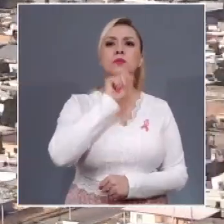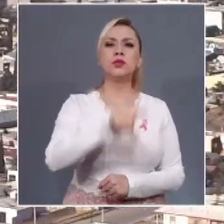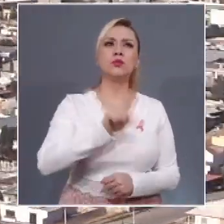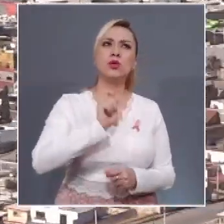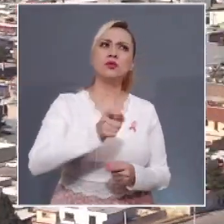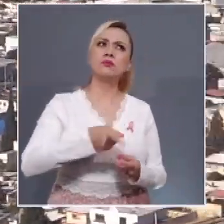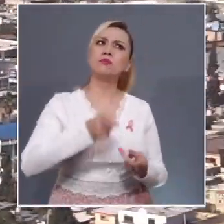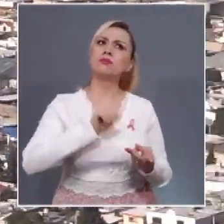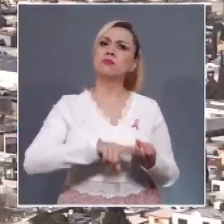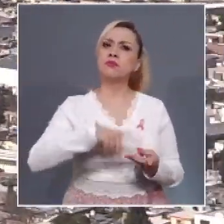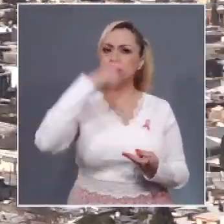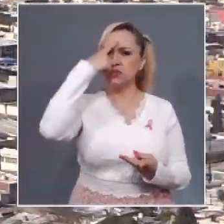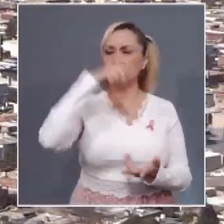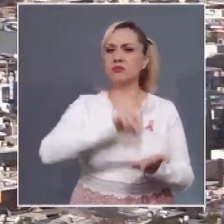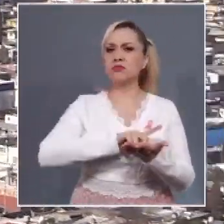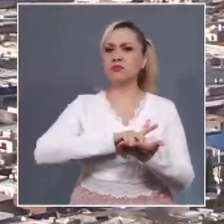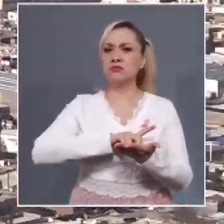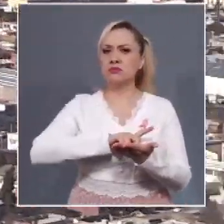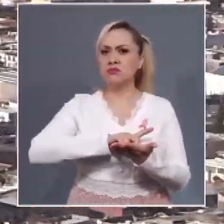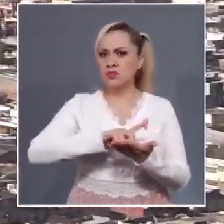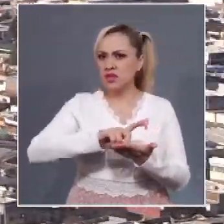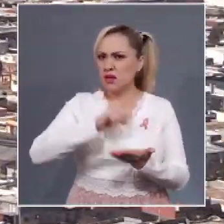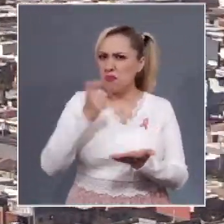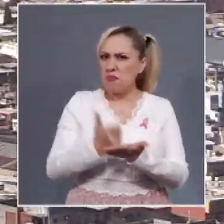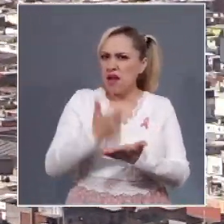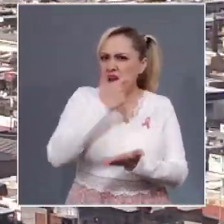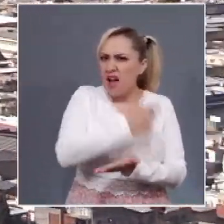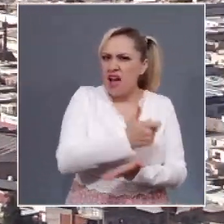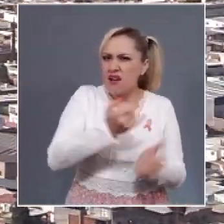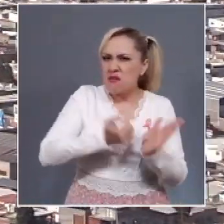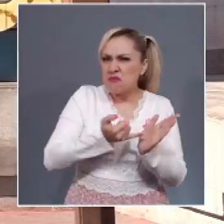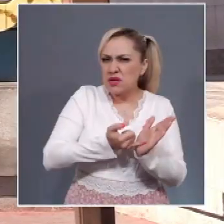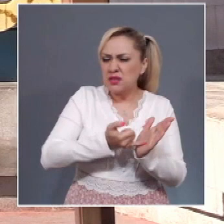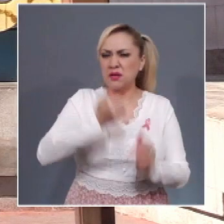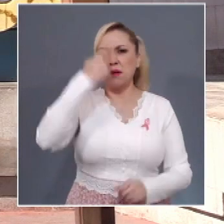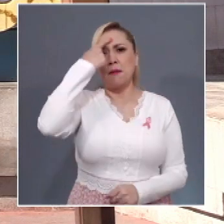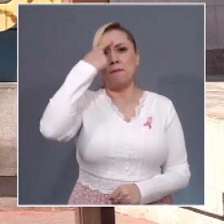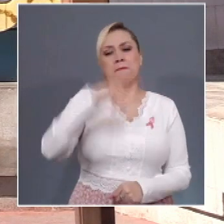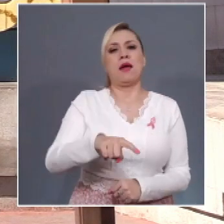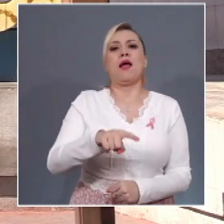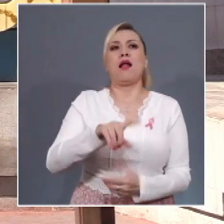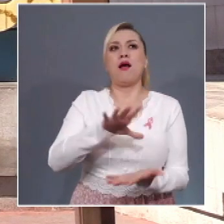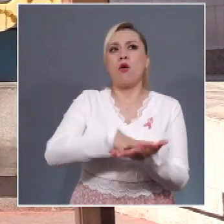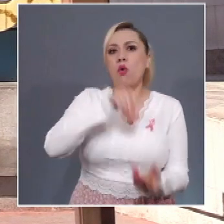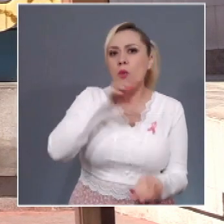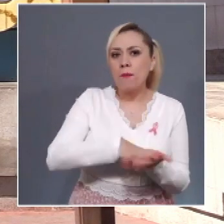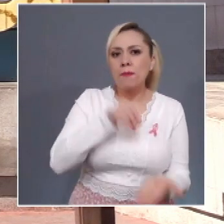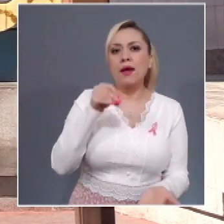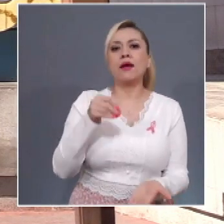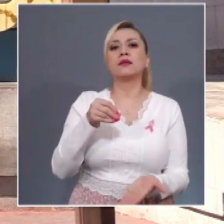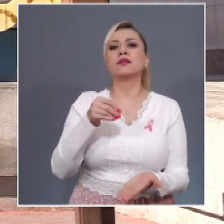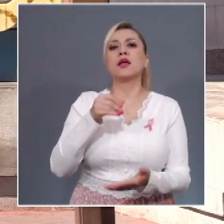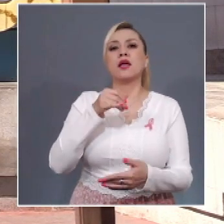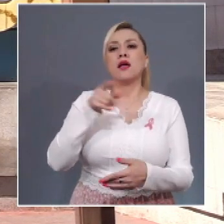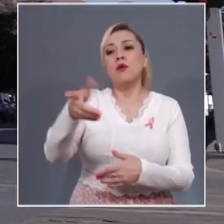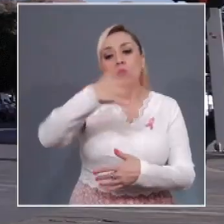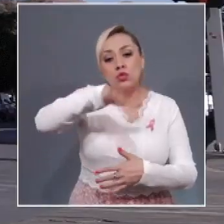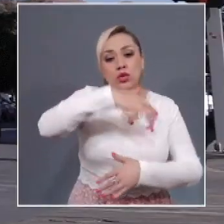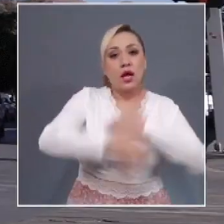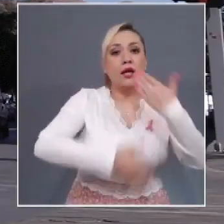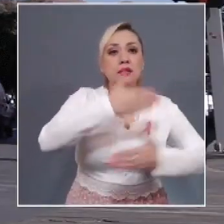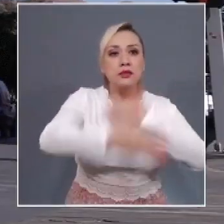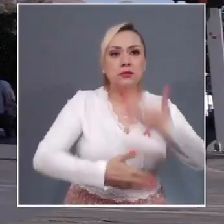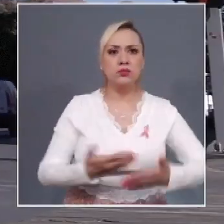por servicios no relacionados con el acceso a la información por vulnerar el principio de proporcionalidad tributaria